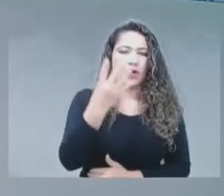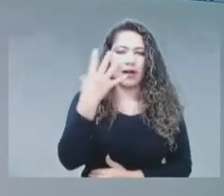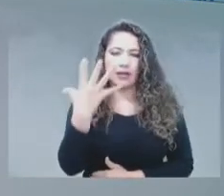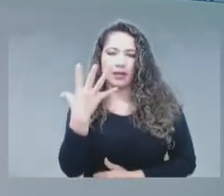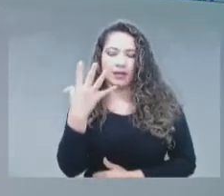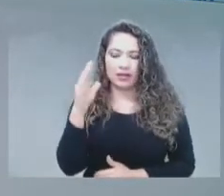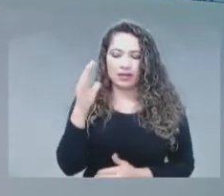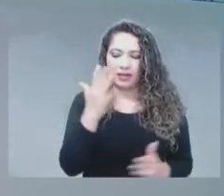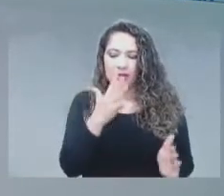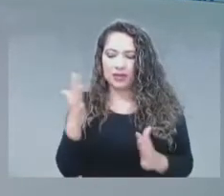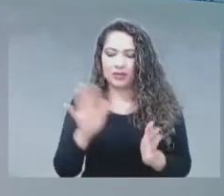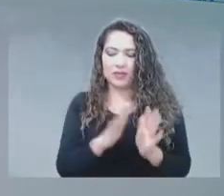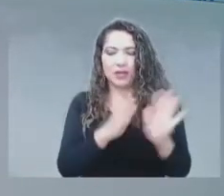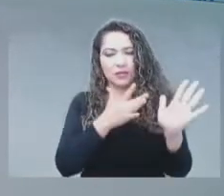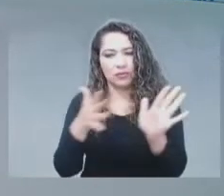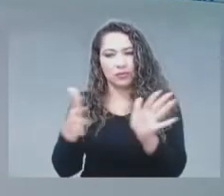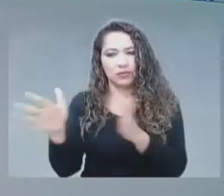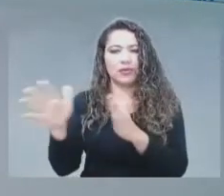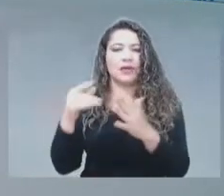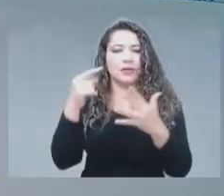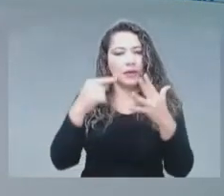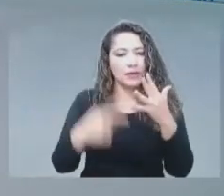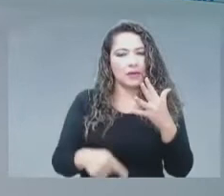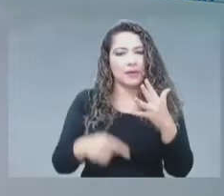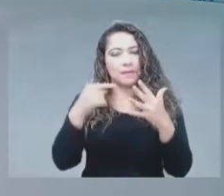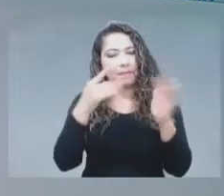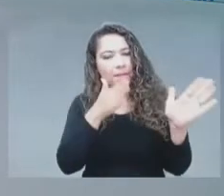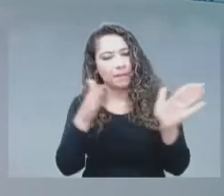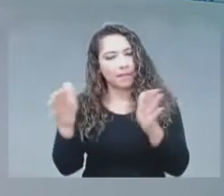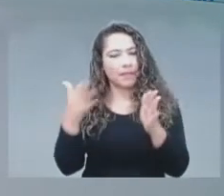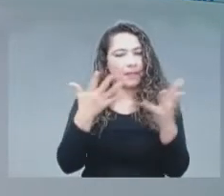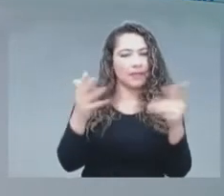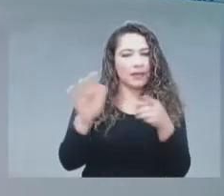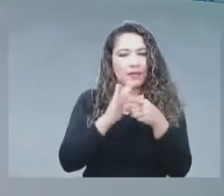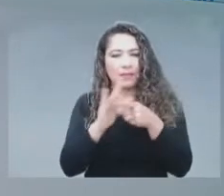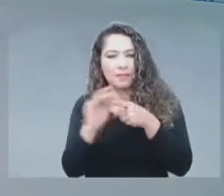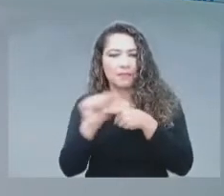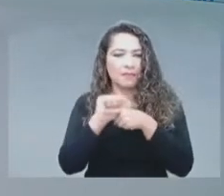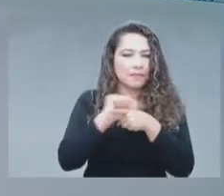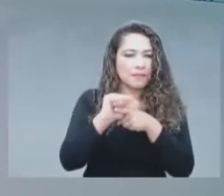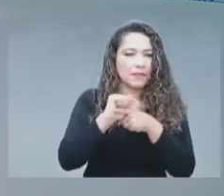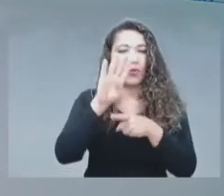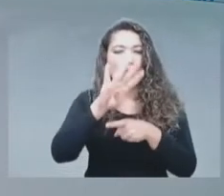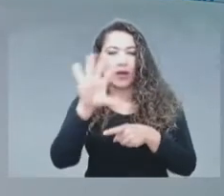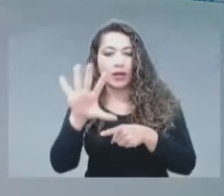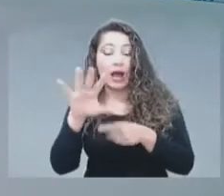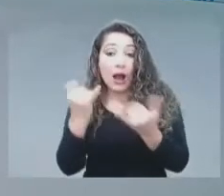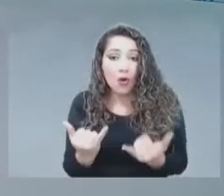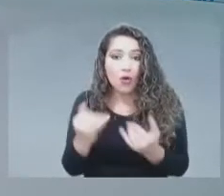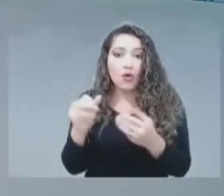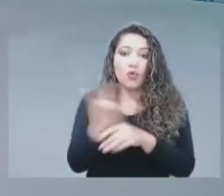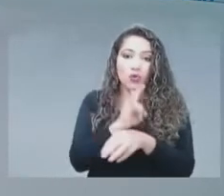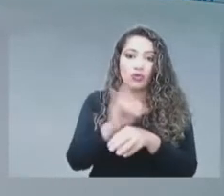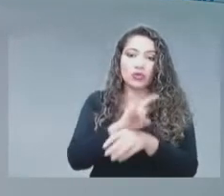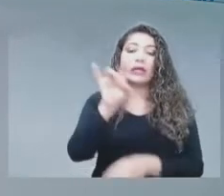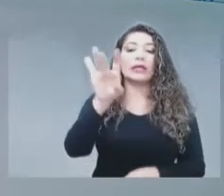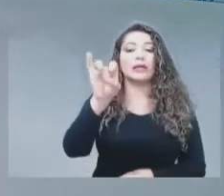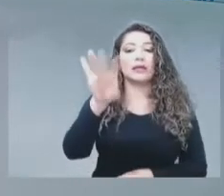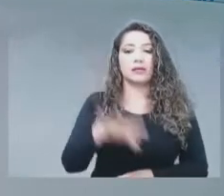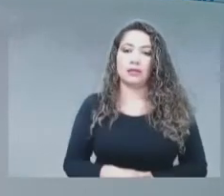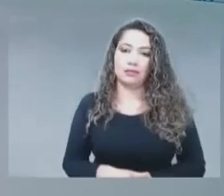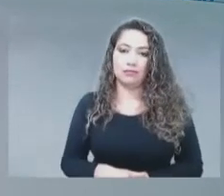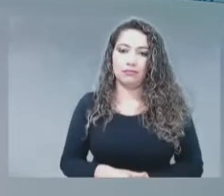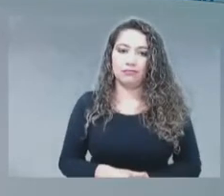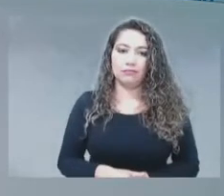frecuencia para televisión, pero en la práctica se está utilizando alrededor de 15. Es decir, nos quedan más o menos las dos